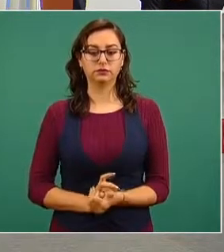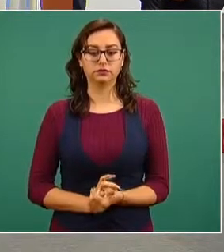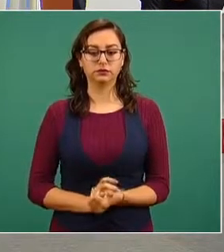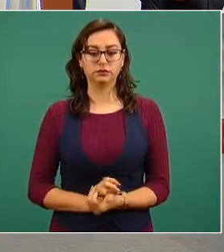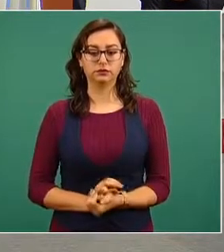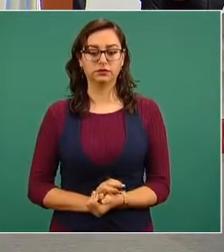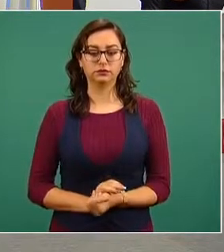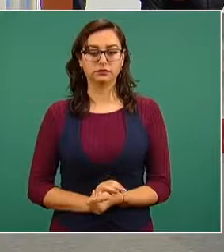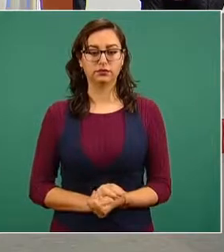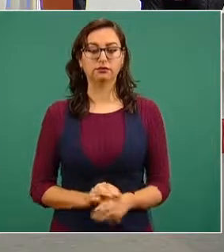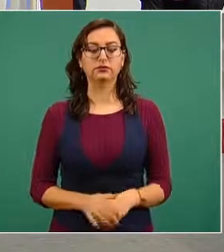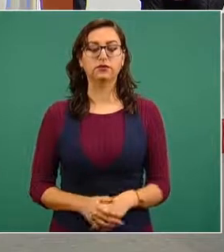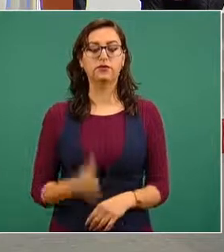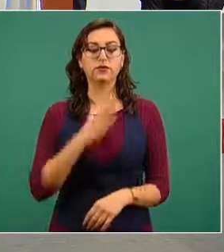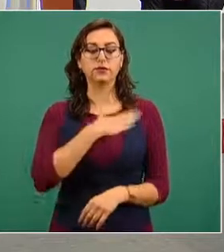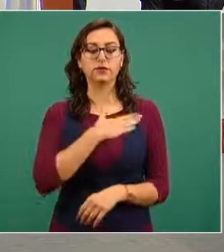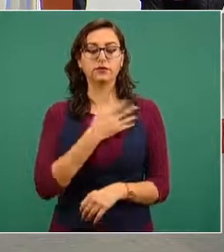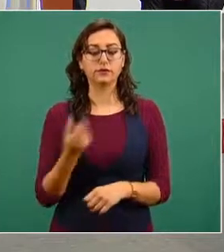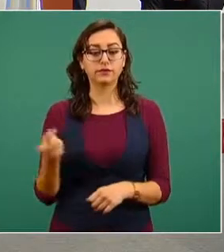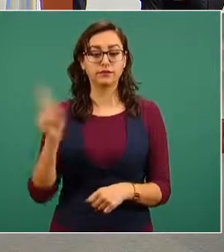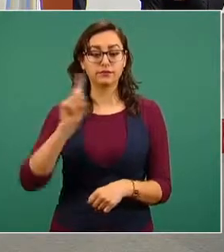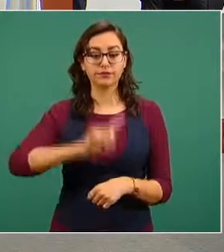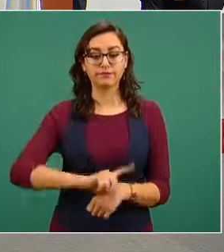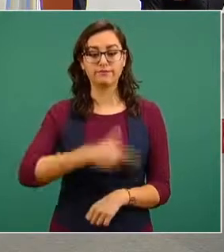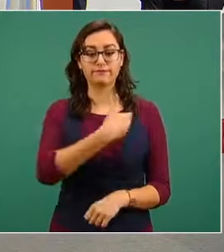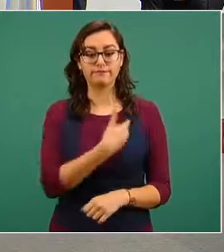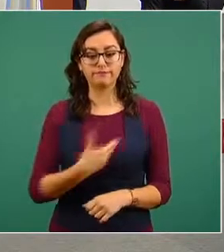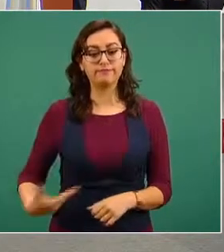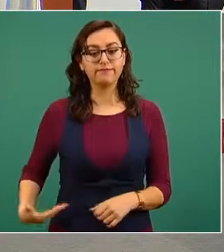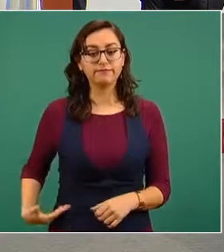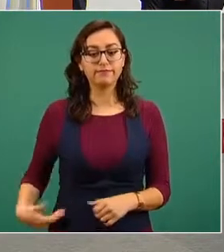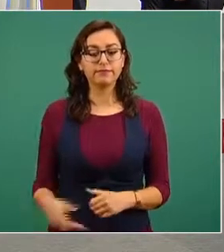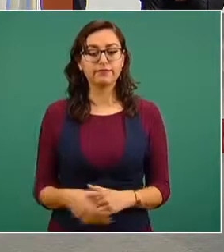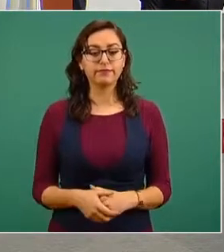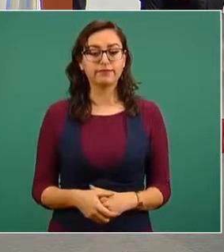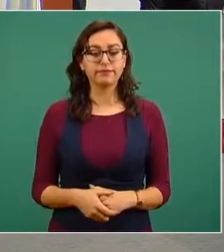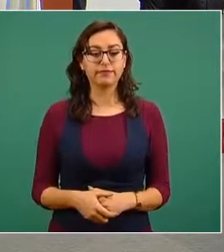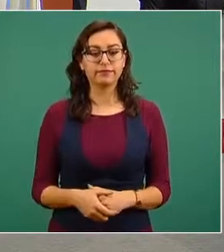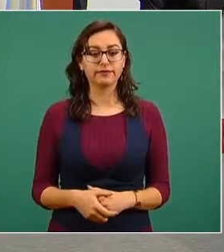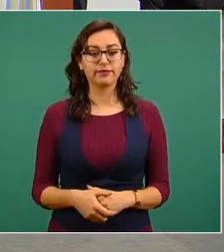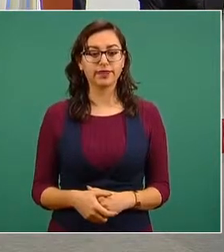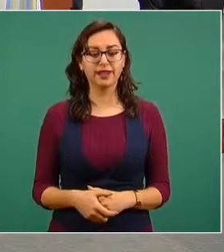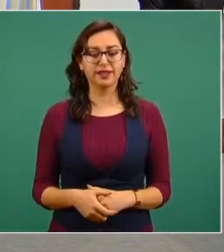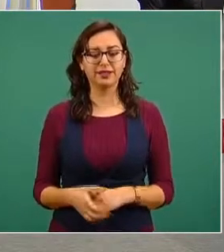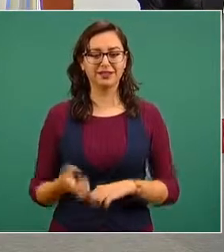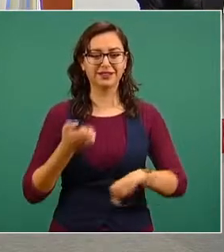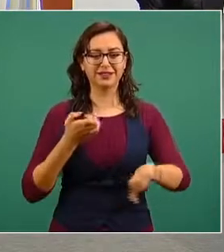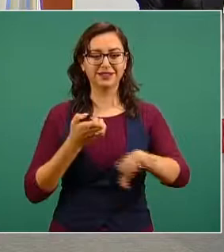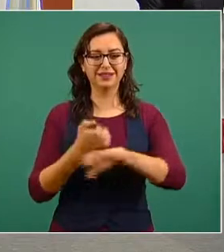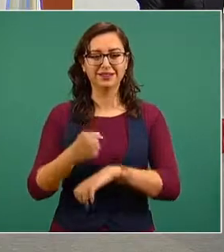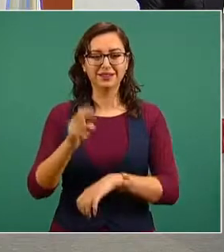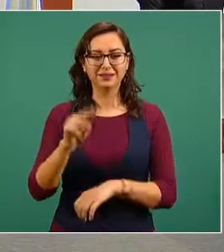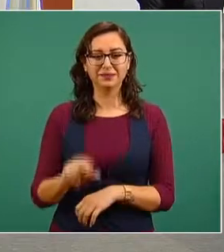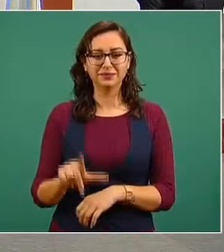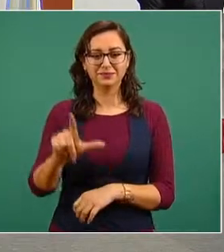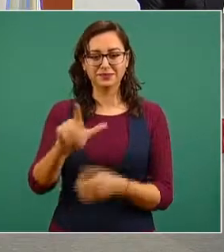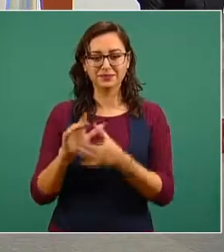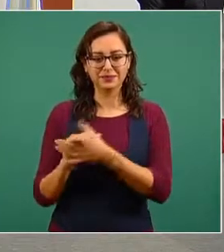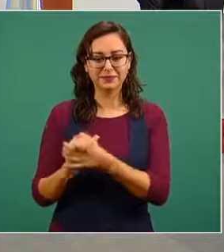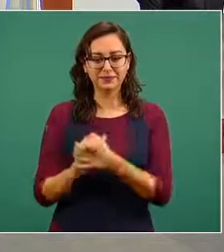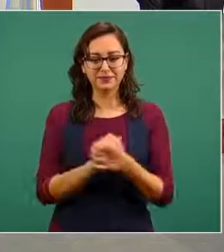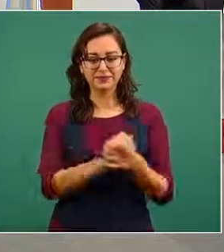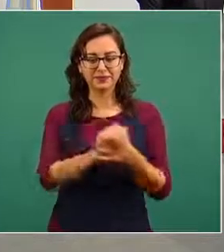muy buenos días señor presidente saludamos desde el estado de Nuevo León reciba un